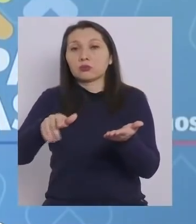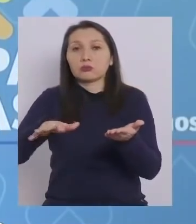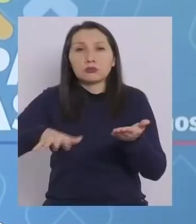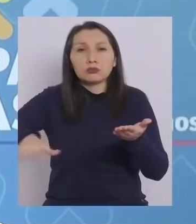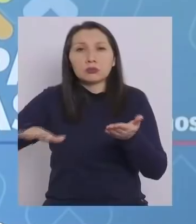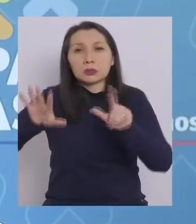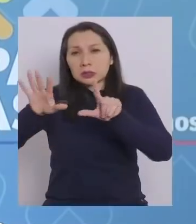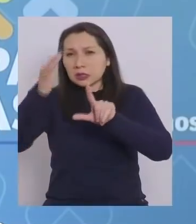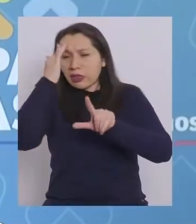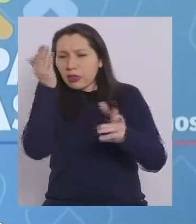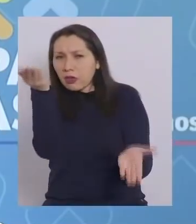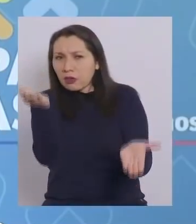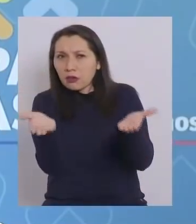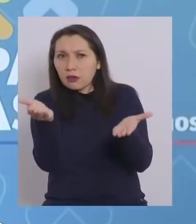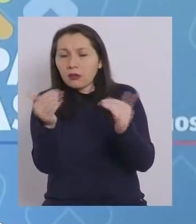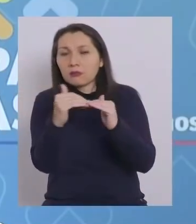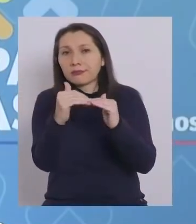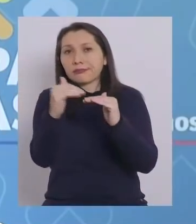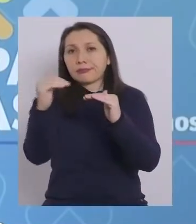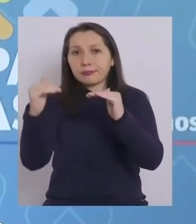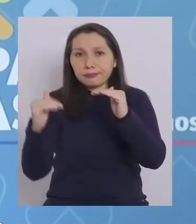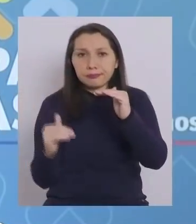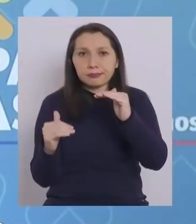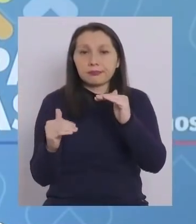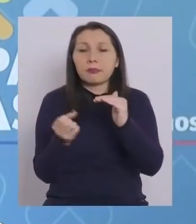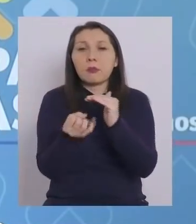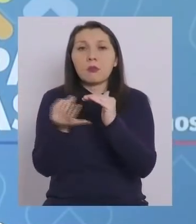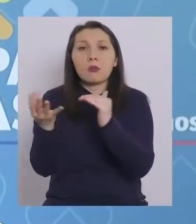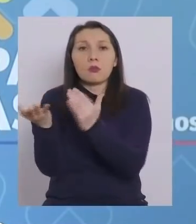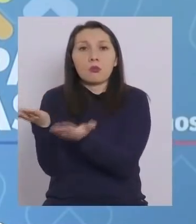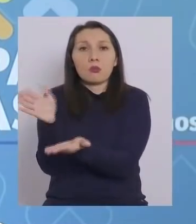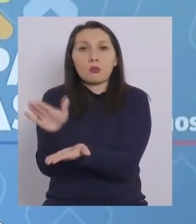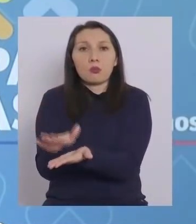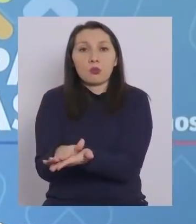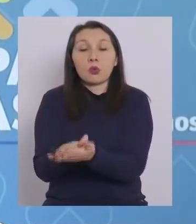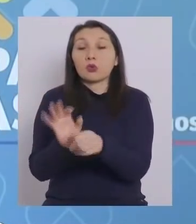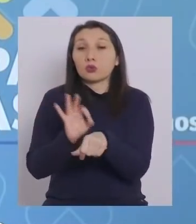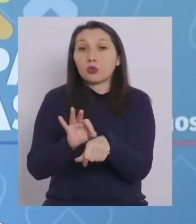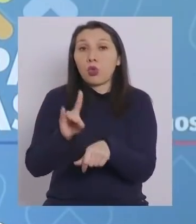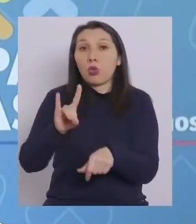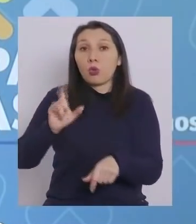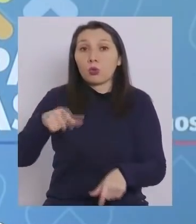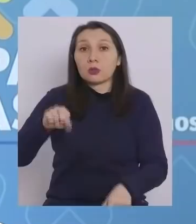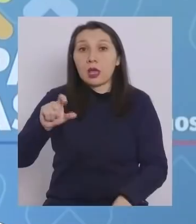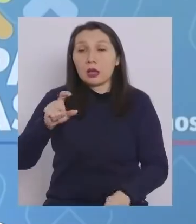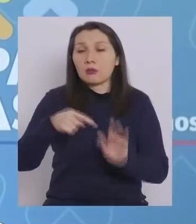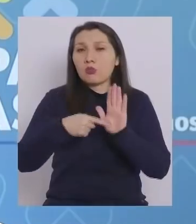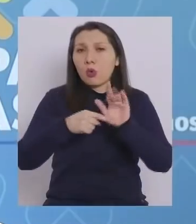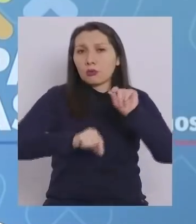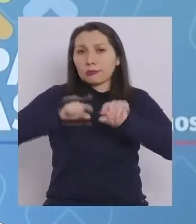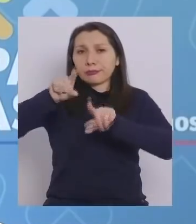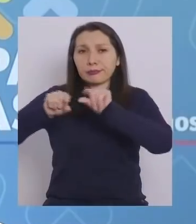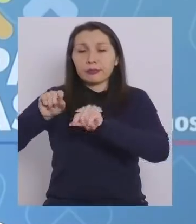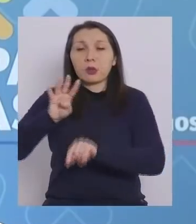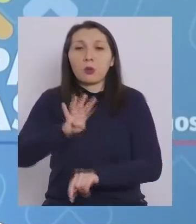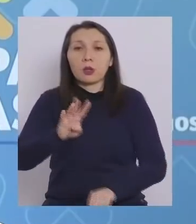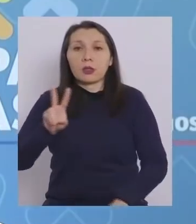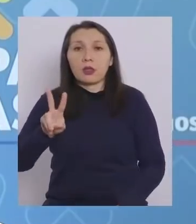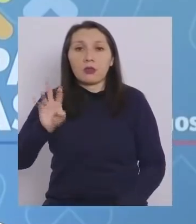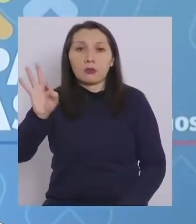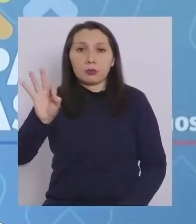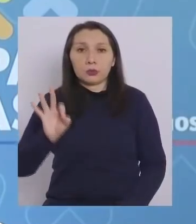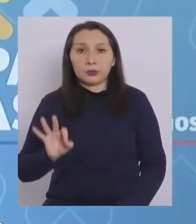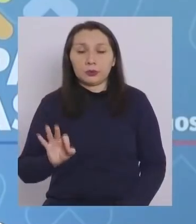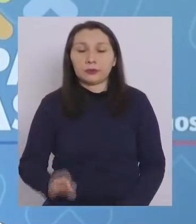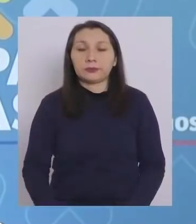móvil de siete días, la caída de fallecimientos, el doctor Duñac mostró las curvas, es de un 42%.